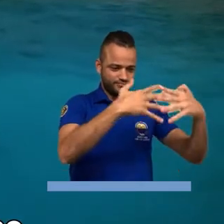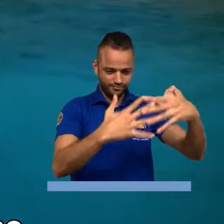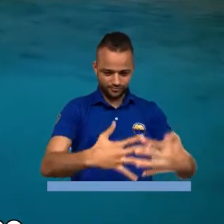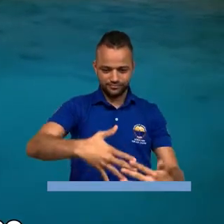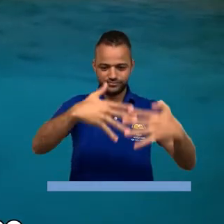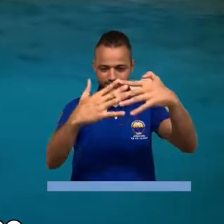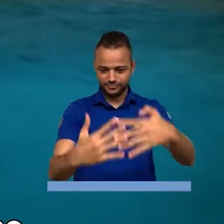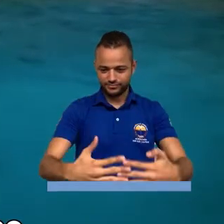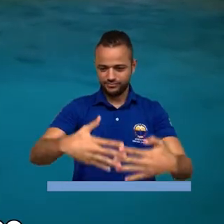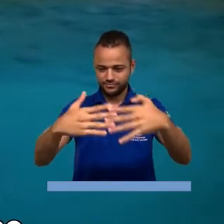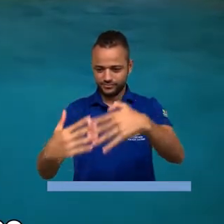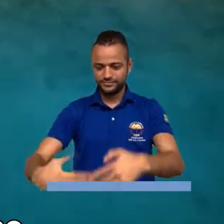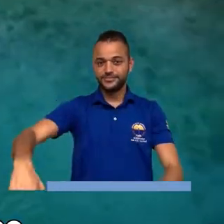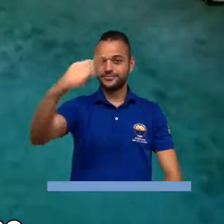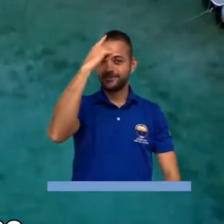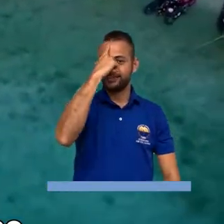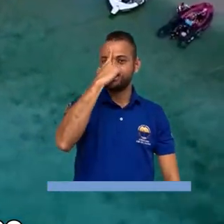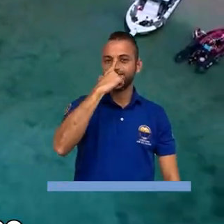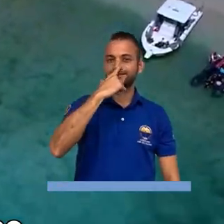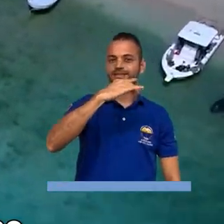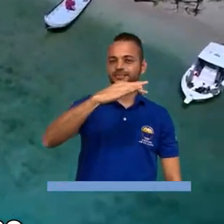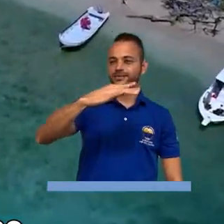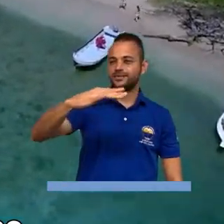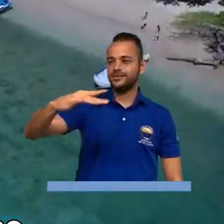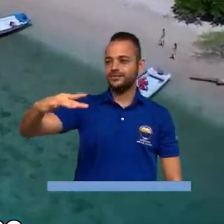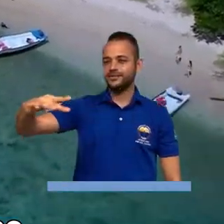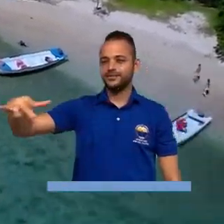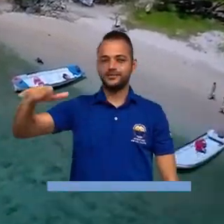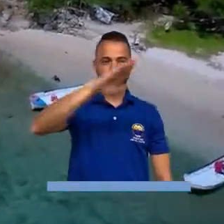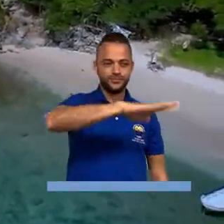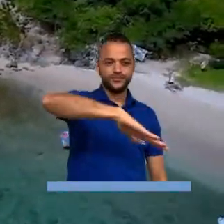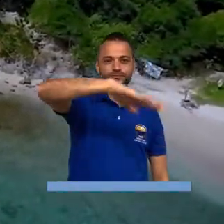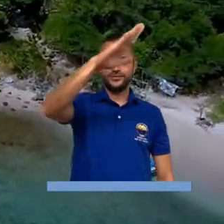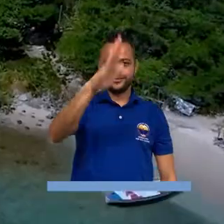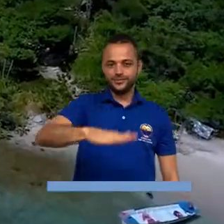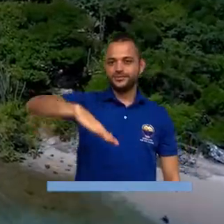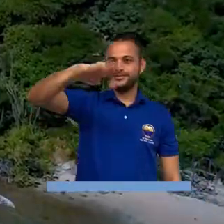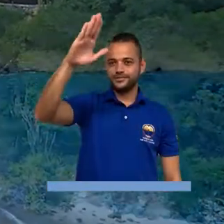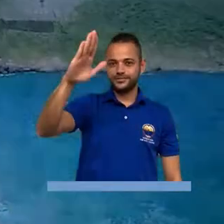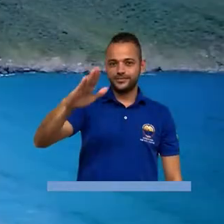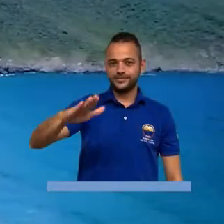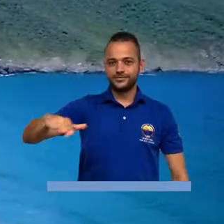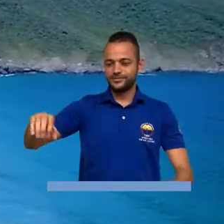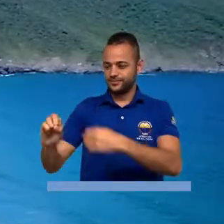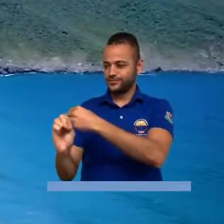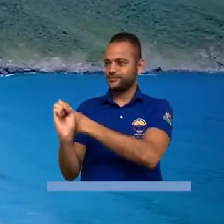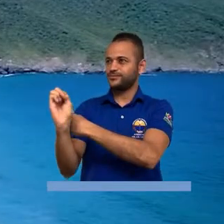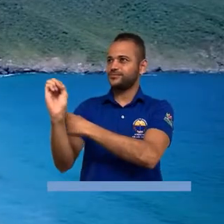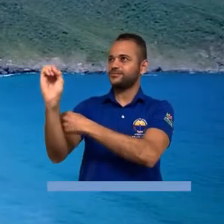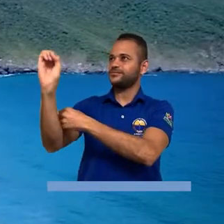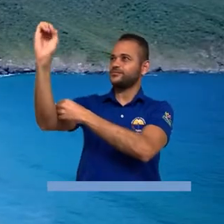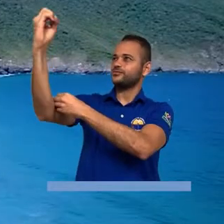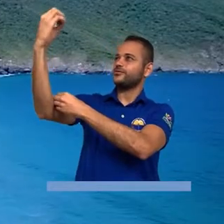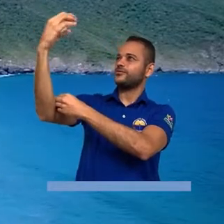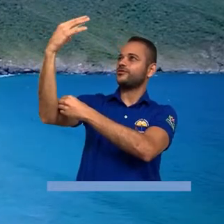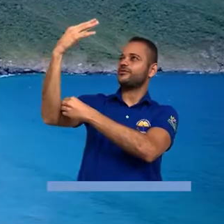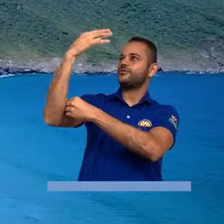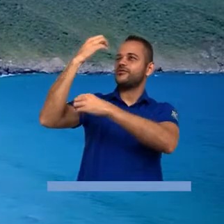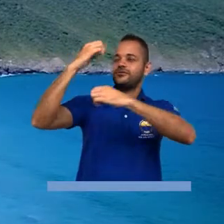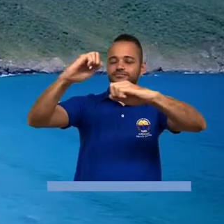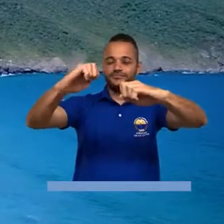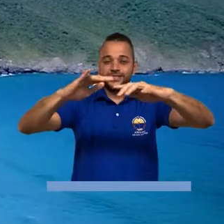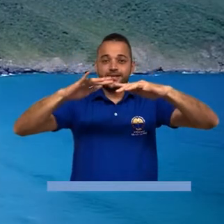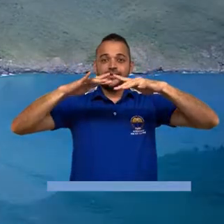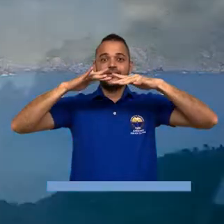azul transparente interso Para ser alba adentro como un